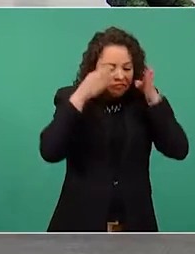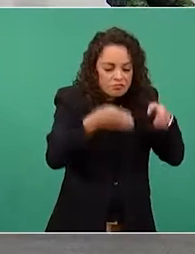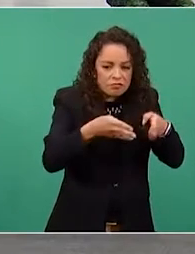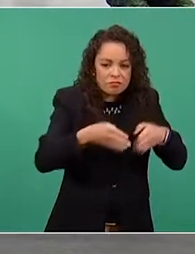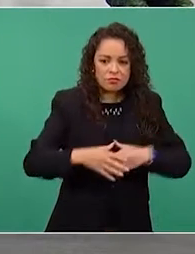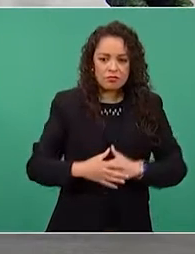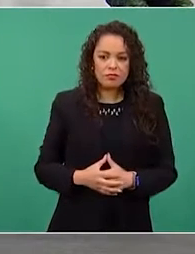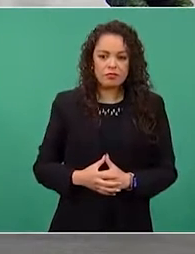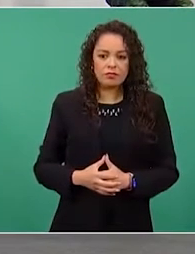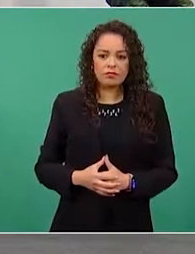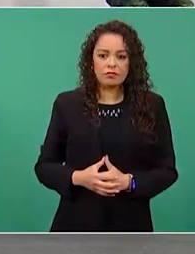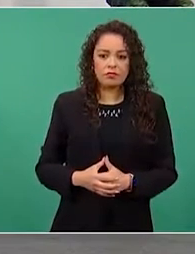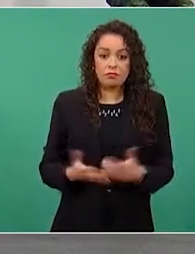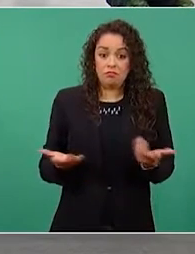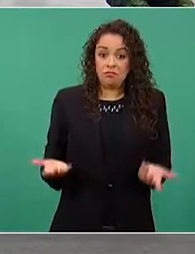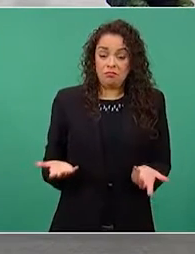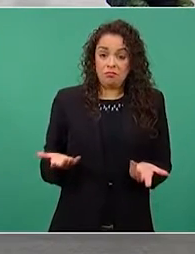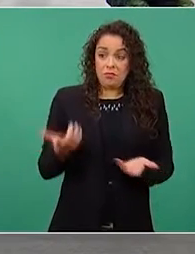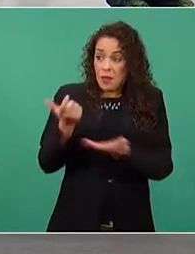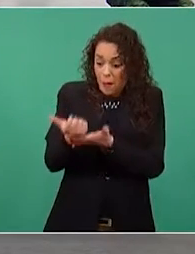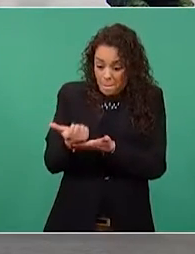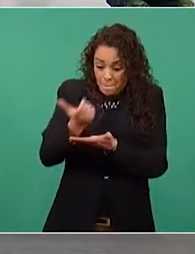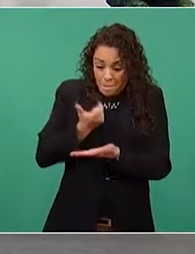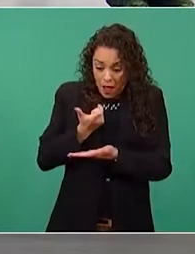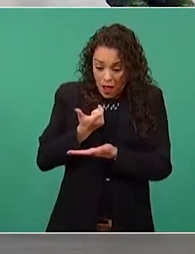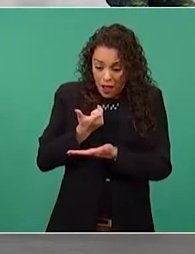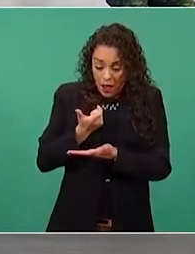28 mil millones.